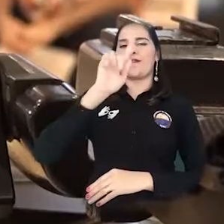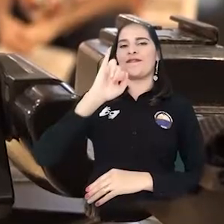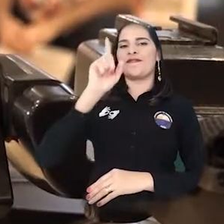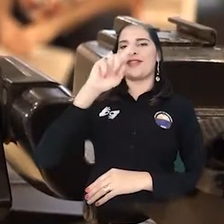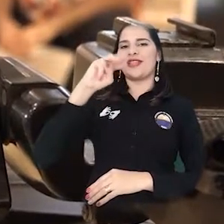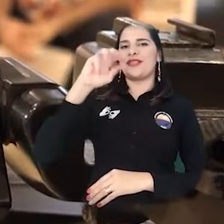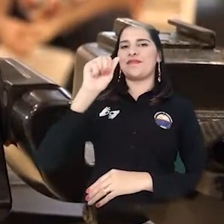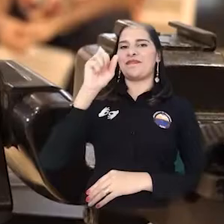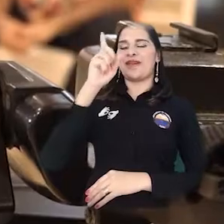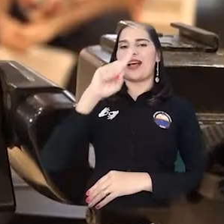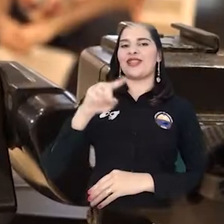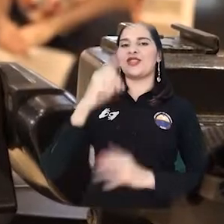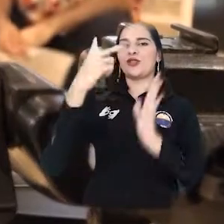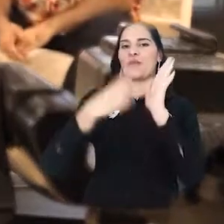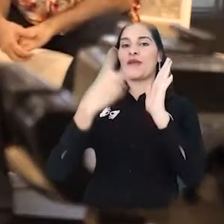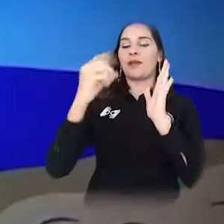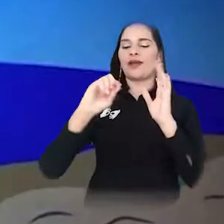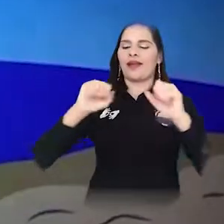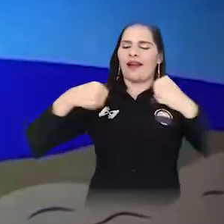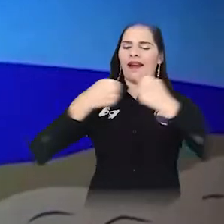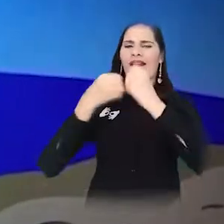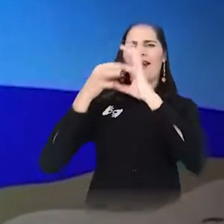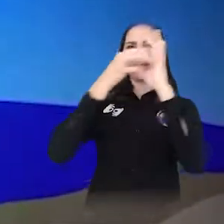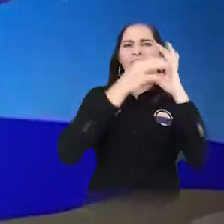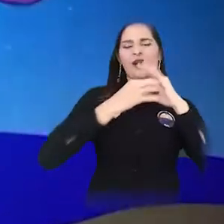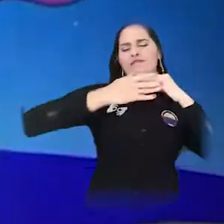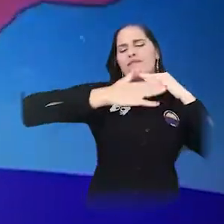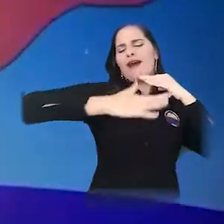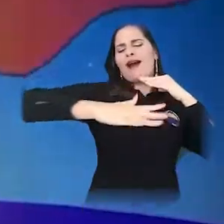2020, conectados por un mar de lectura.